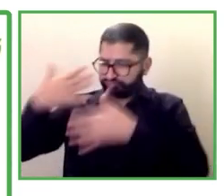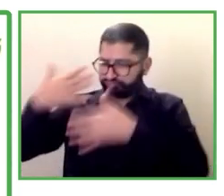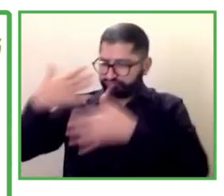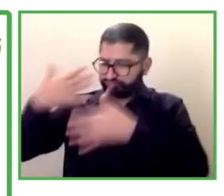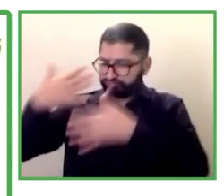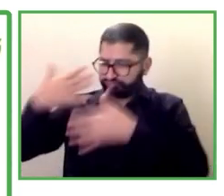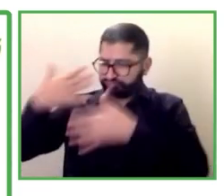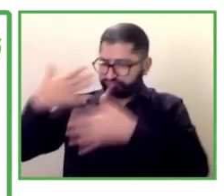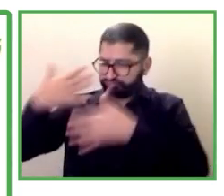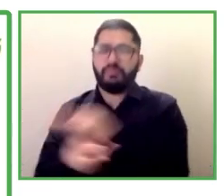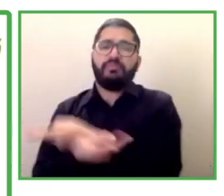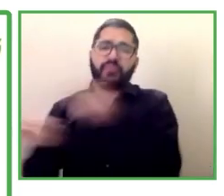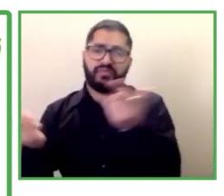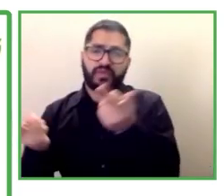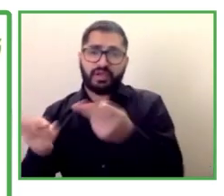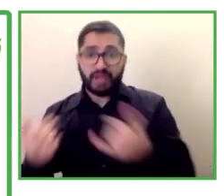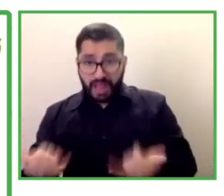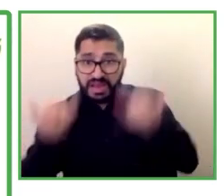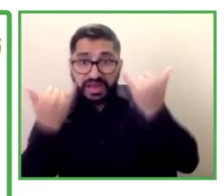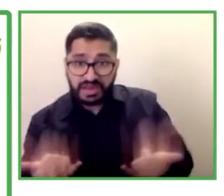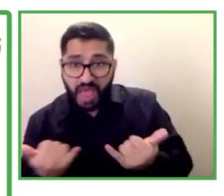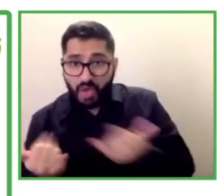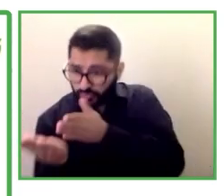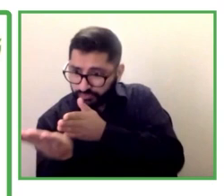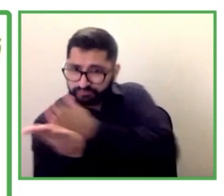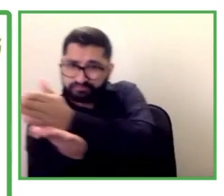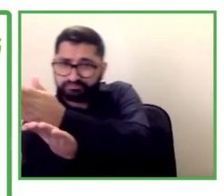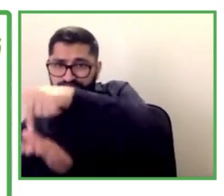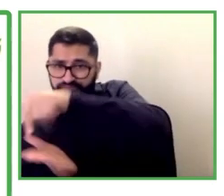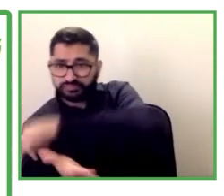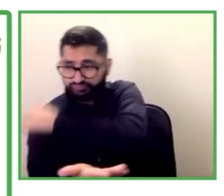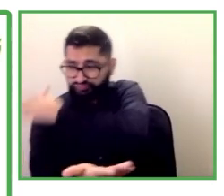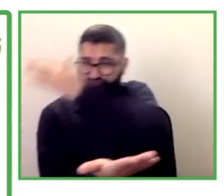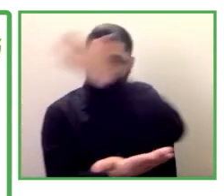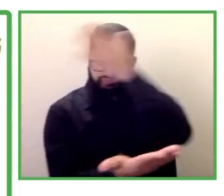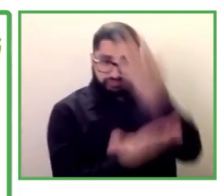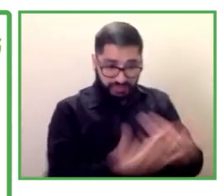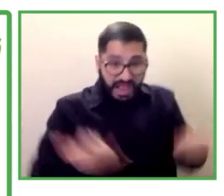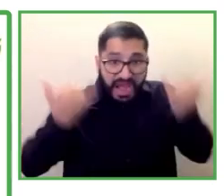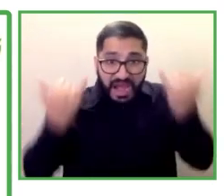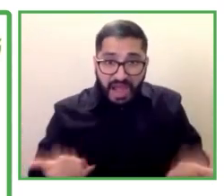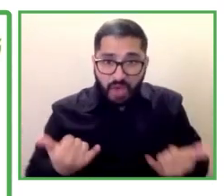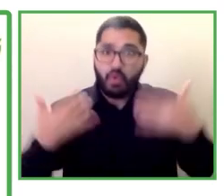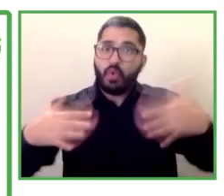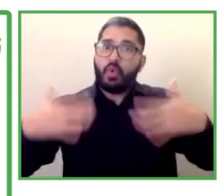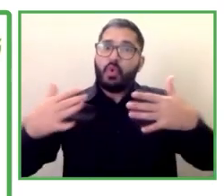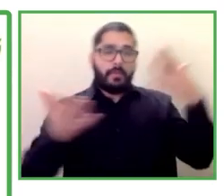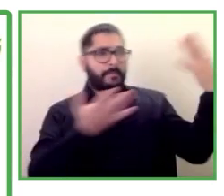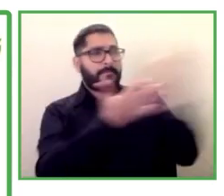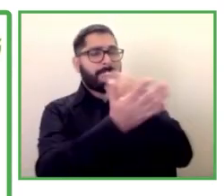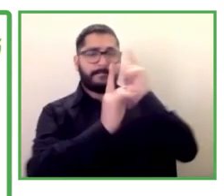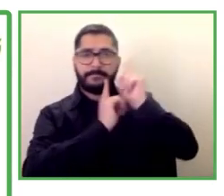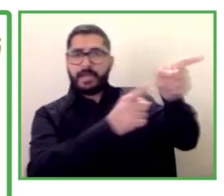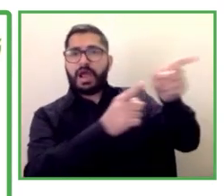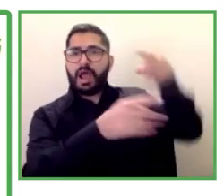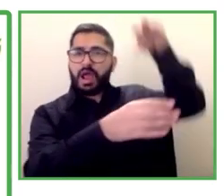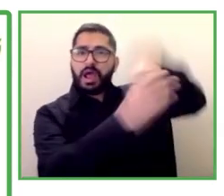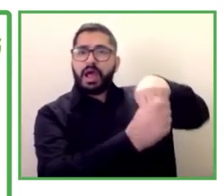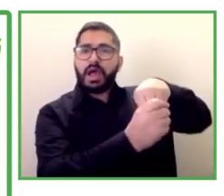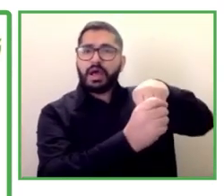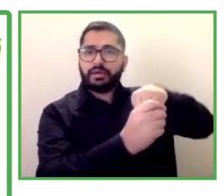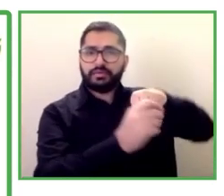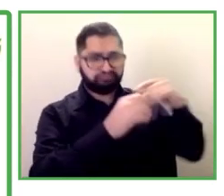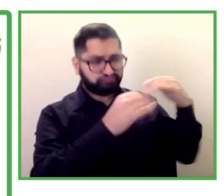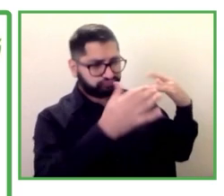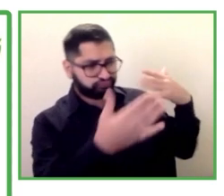hoy en día ha habido grandes progresos en el informe sobre acceso de personas con discapacidad al empleo público en la Administración General